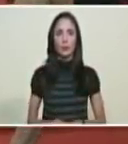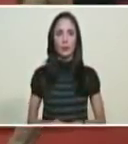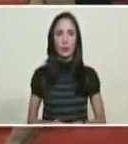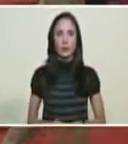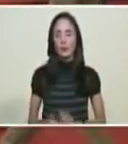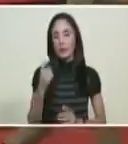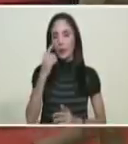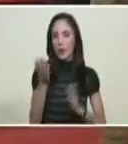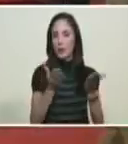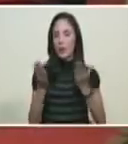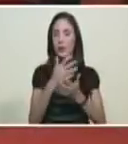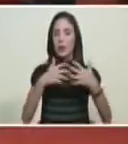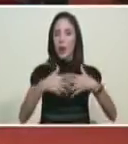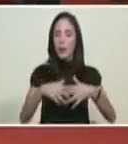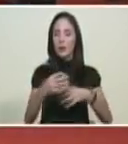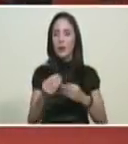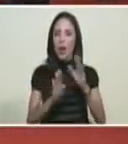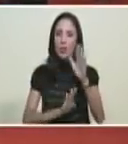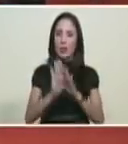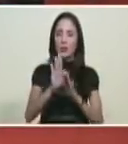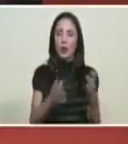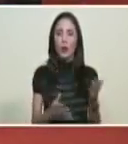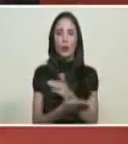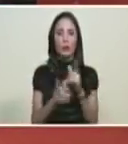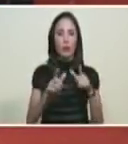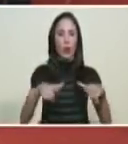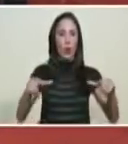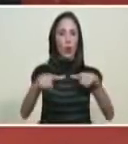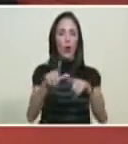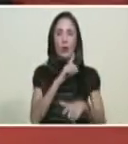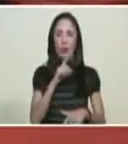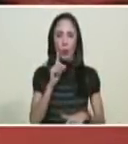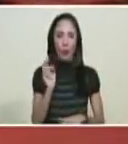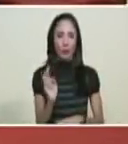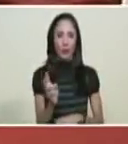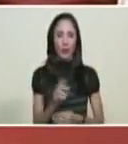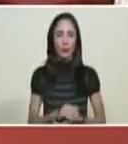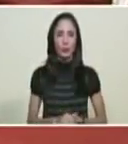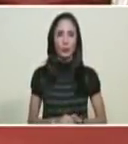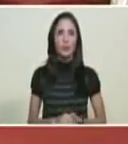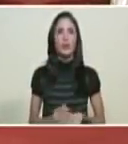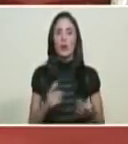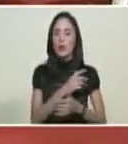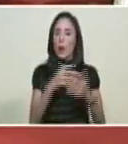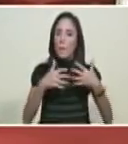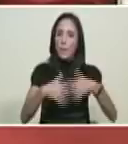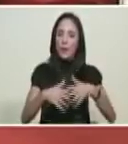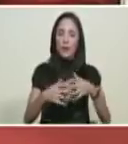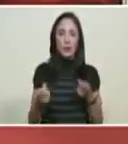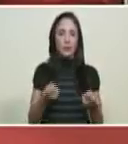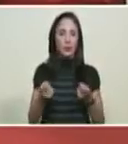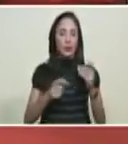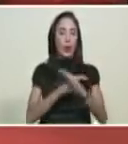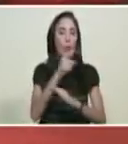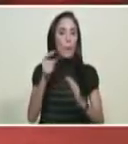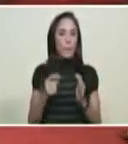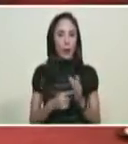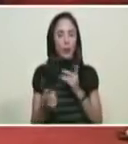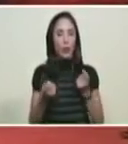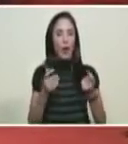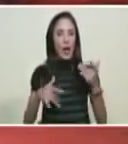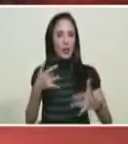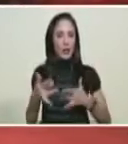prestará servicios para el desarrollo del campo arecuna. PDVSA siempre mantendrá el control sobre todas las actividades